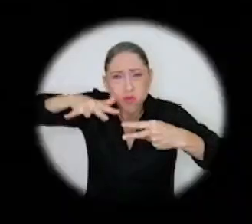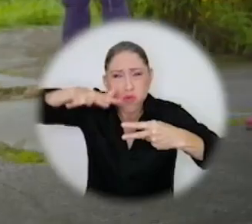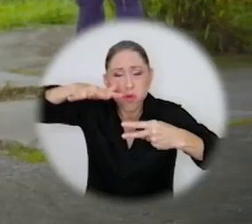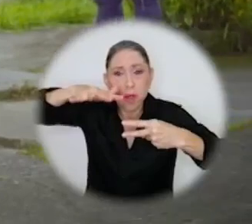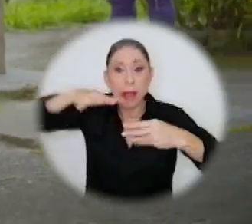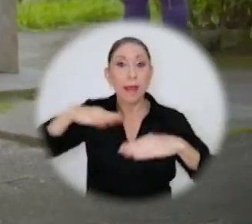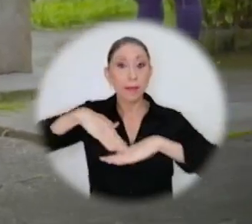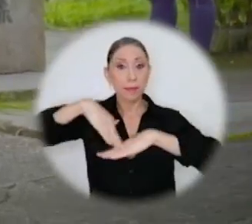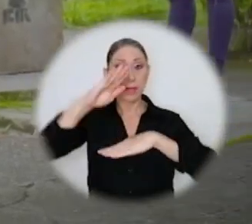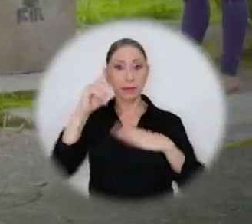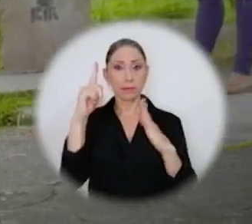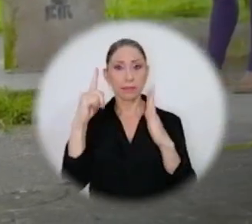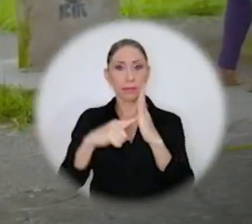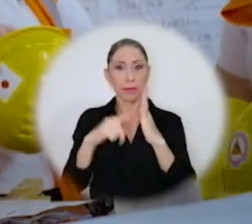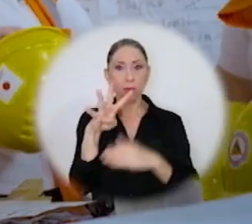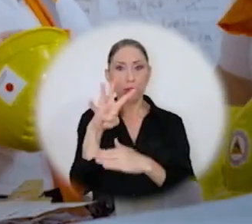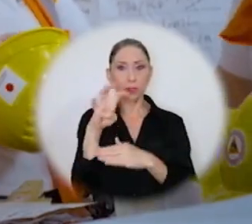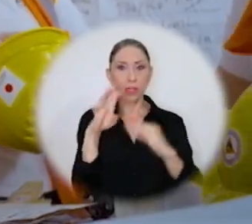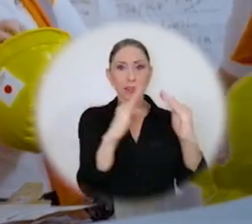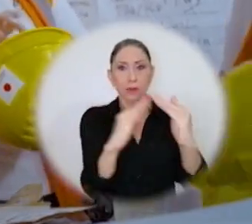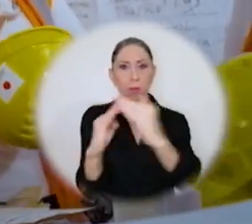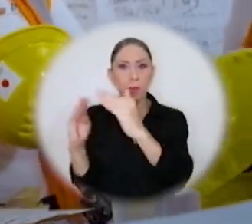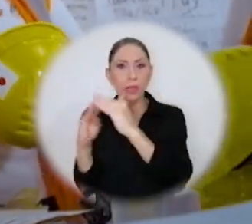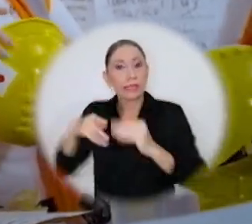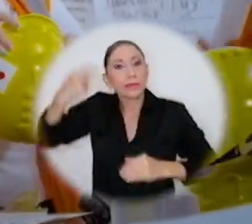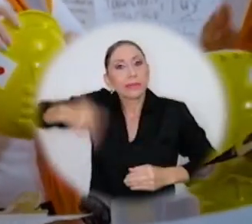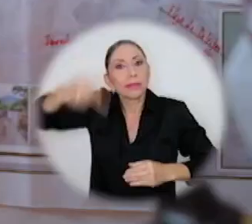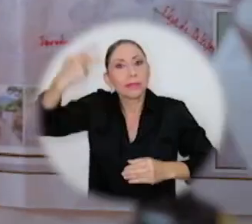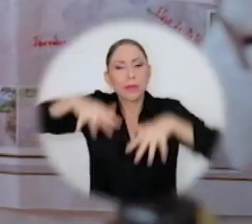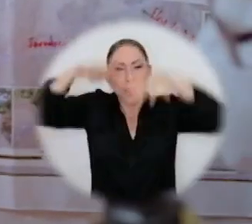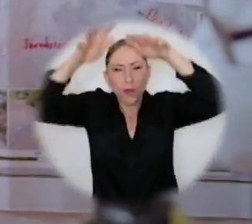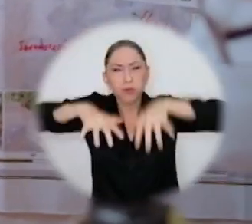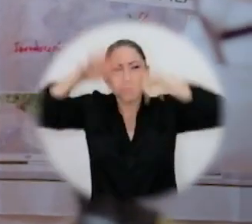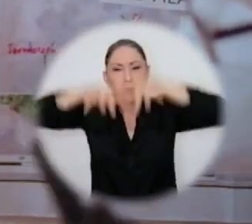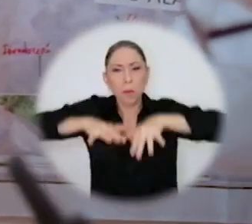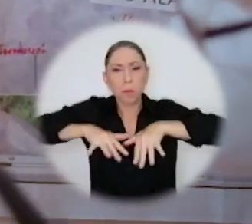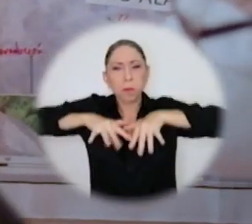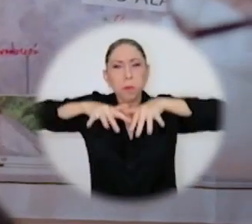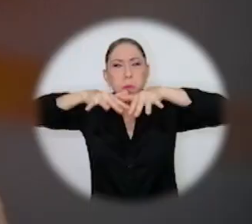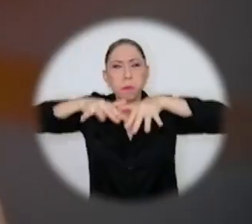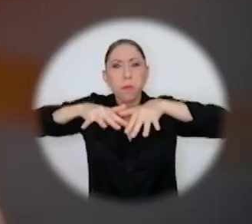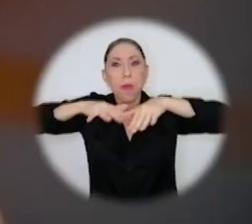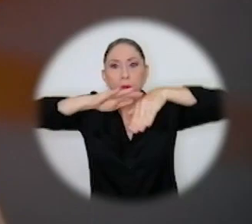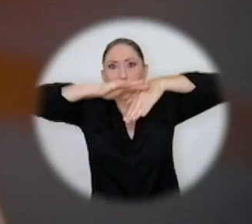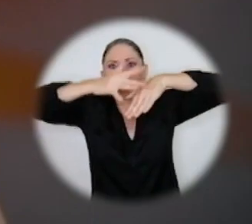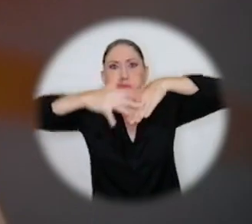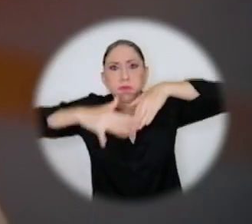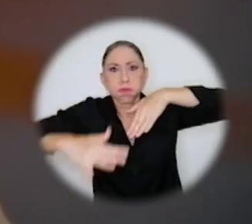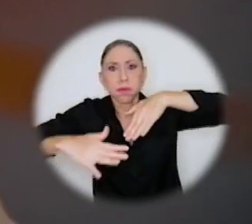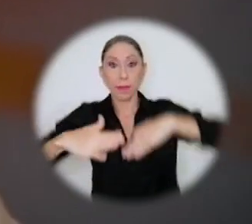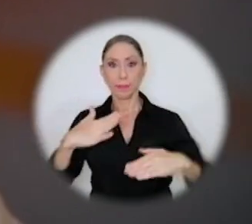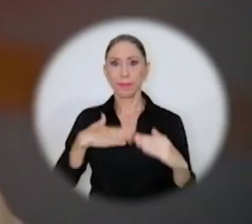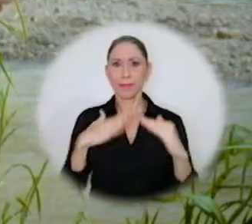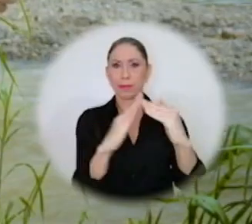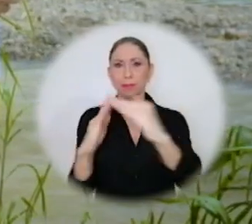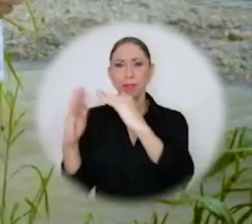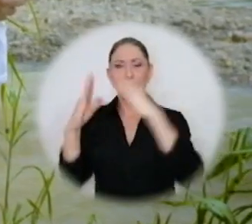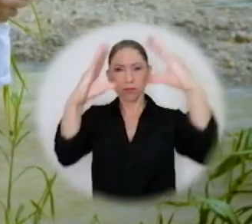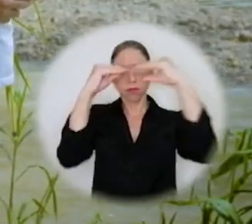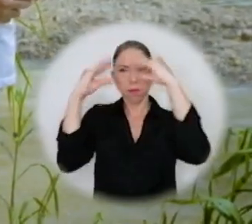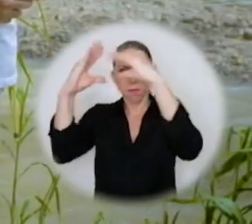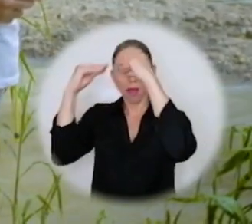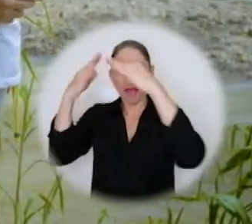ventanas. Más de 1.400 comunidades son vulnerables a inundaciones y deslizamientos. En mi comunidad nos informamos,